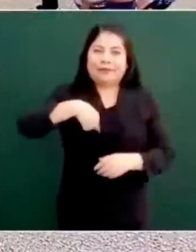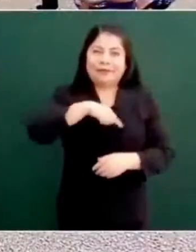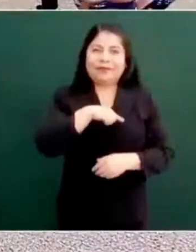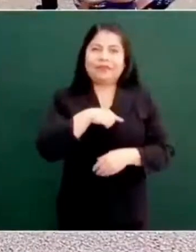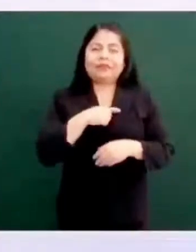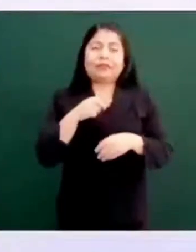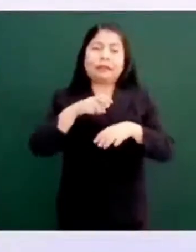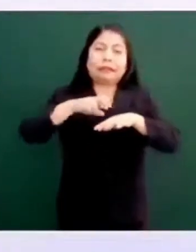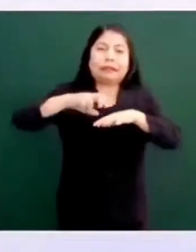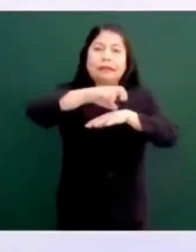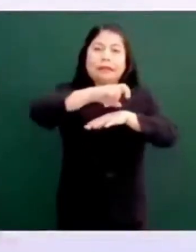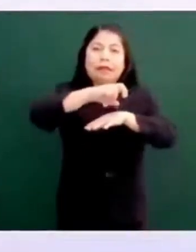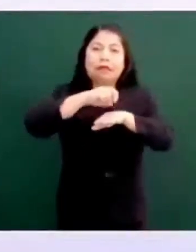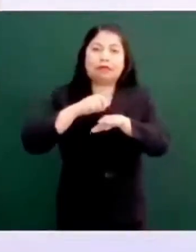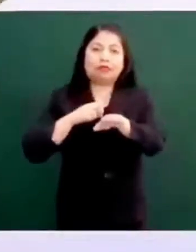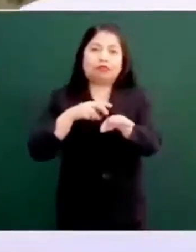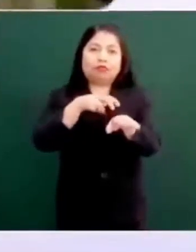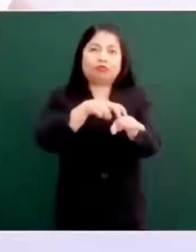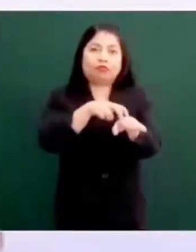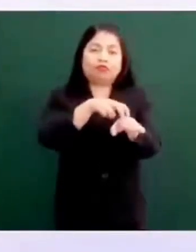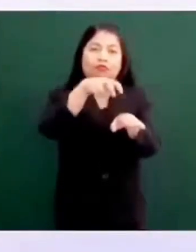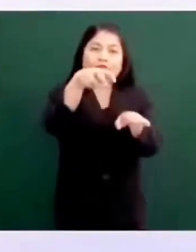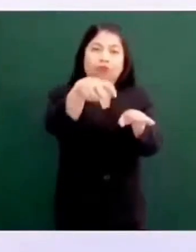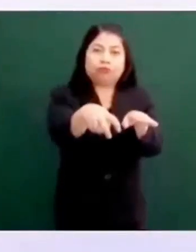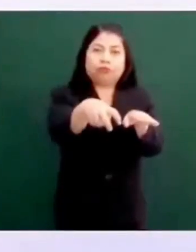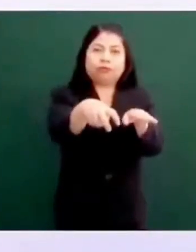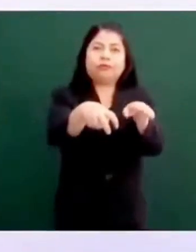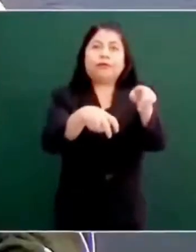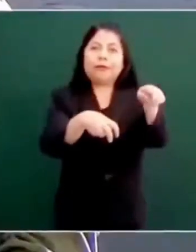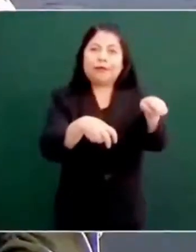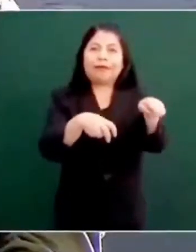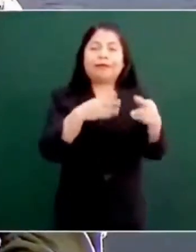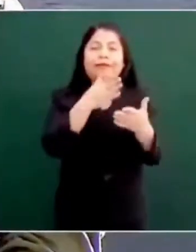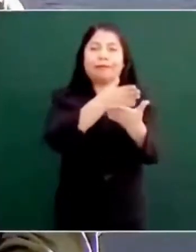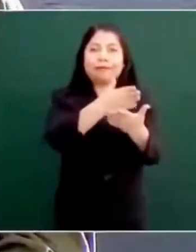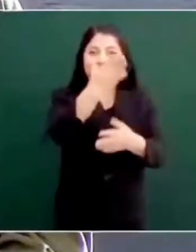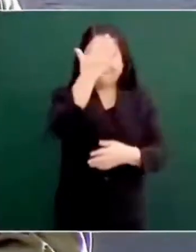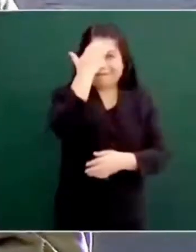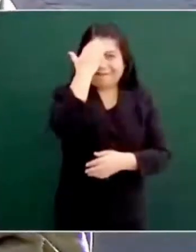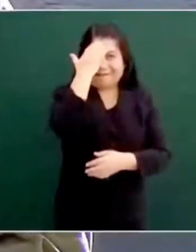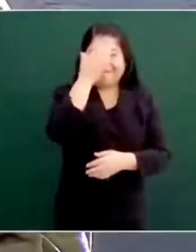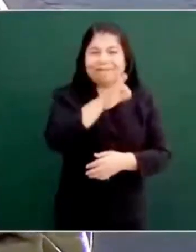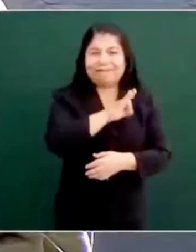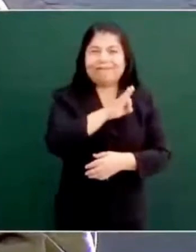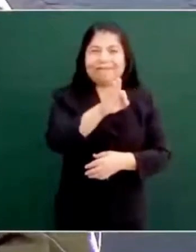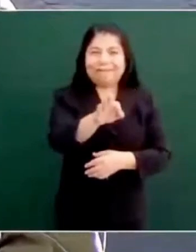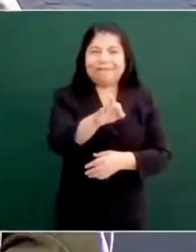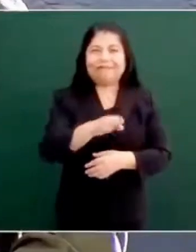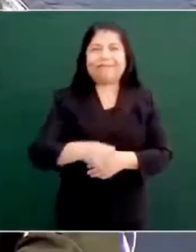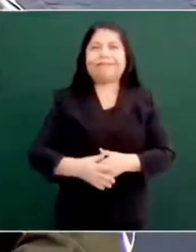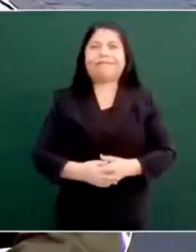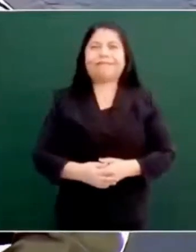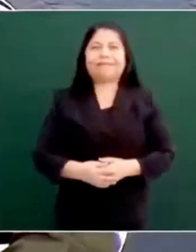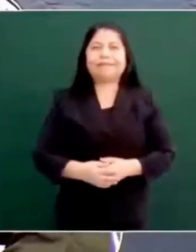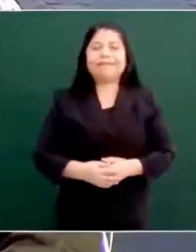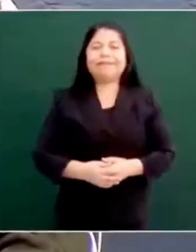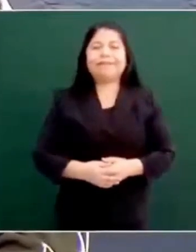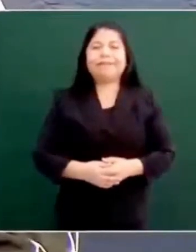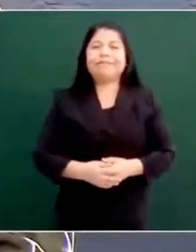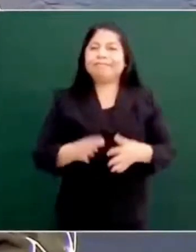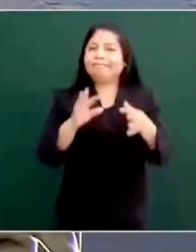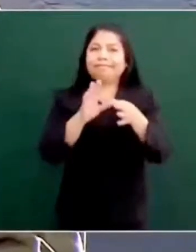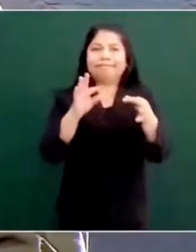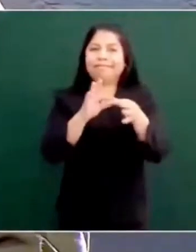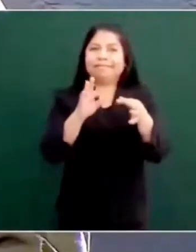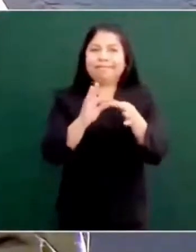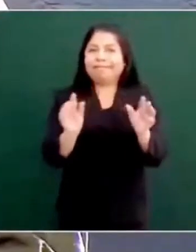estación de Bacalar, y llegar directamente a conocer esta zona arqueológica. Es cuanto por nosotros. Llevamos alrededor